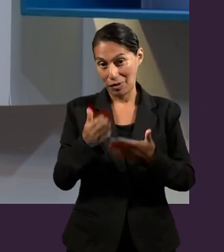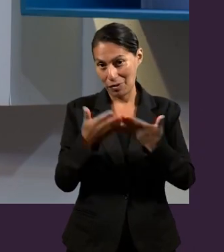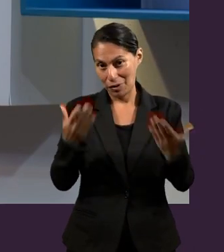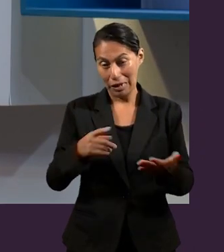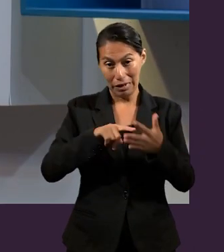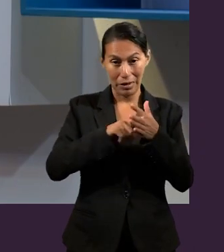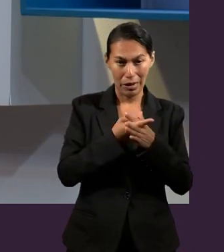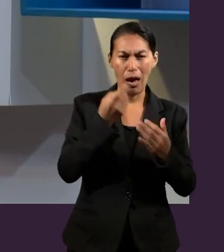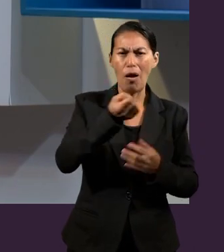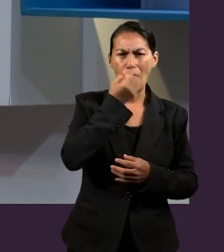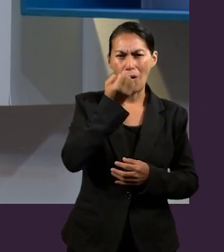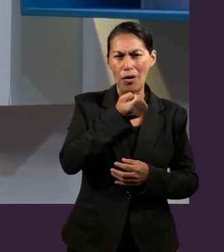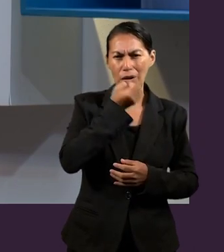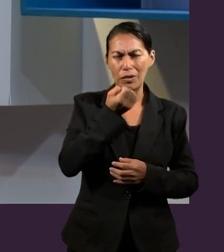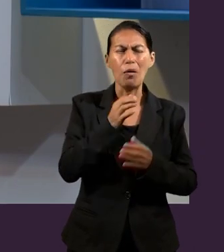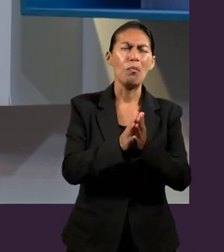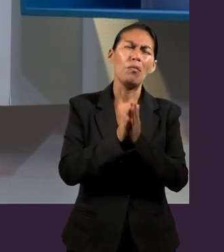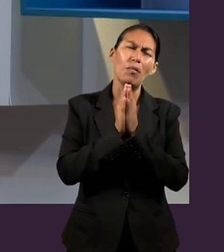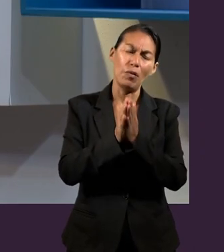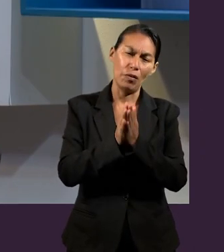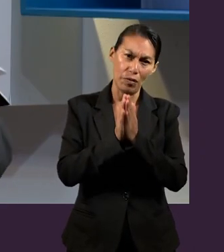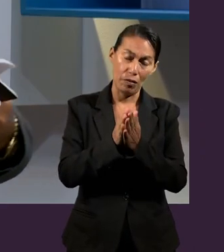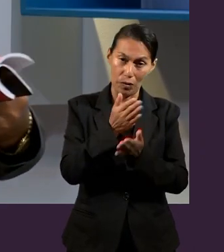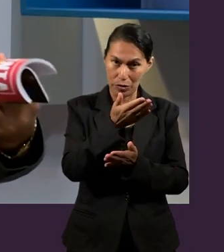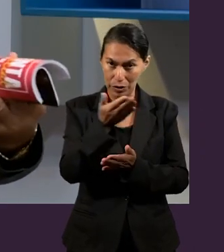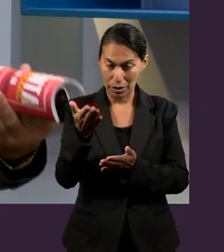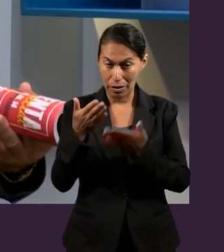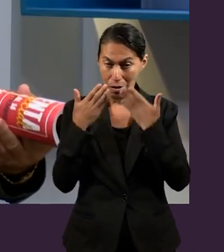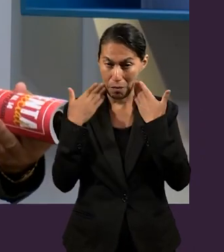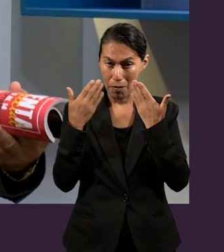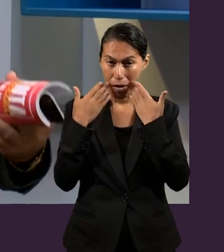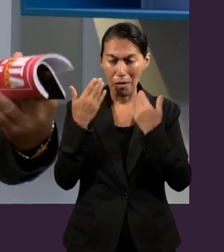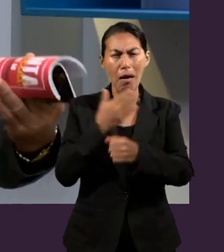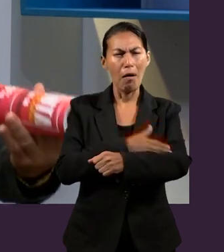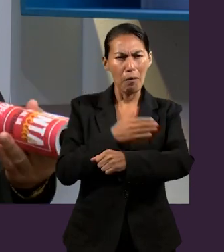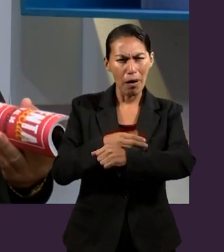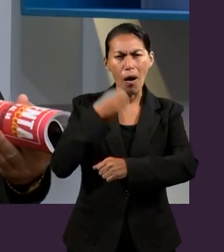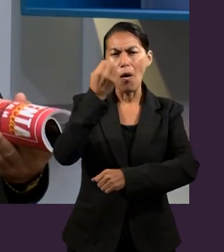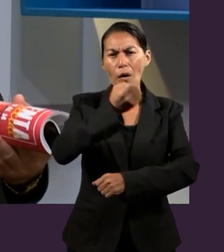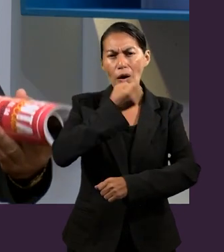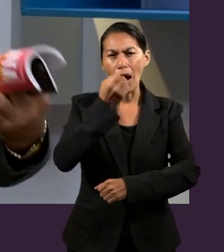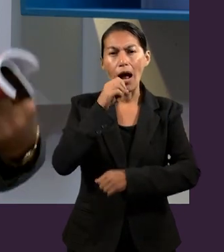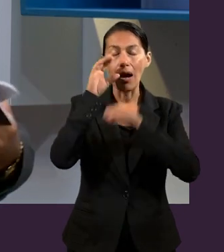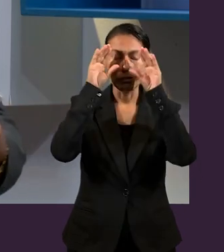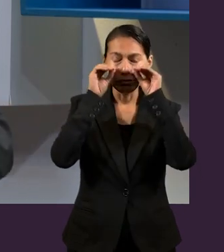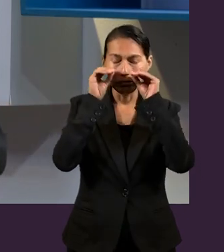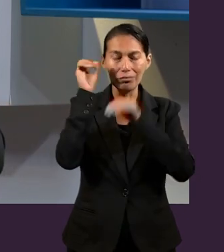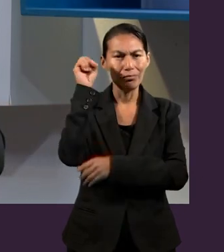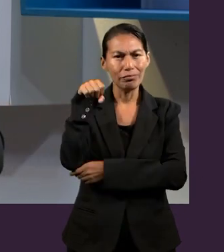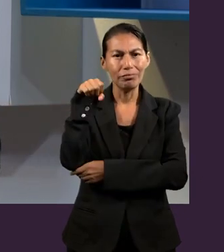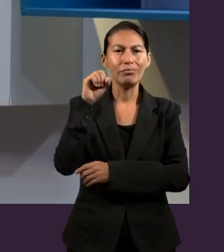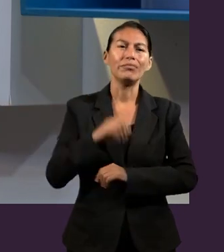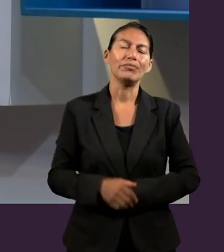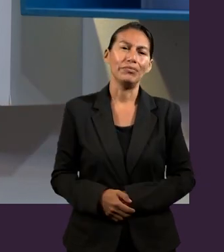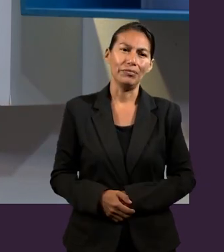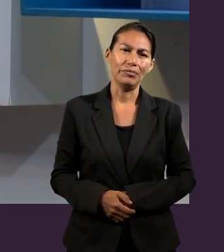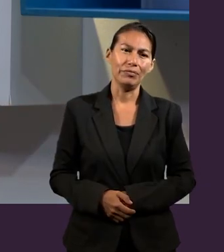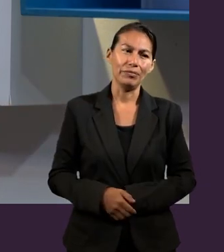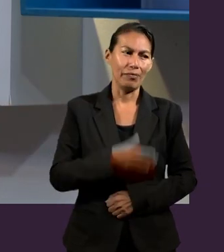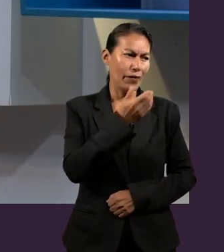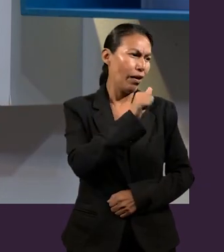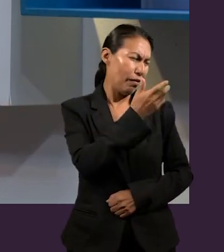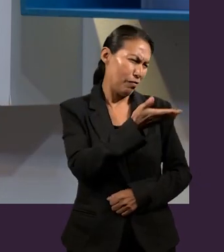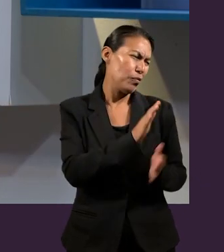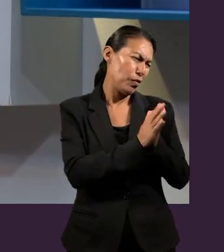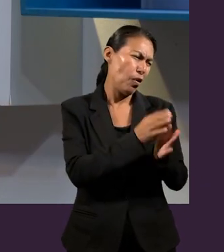Vamos a iniciar con una oración. Les vamos a pedir, si son tan amables, nos acompañen. Vamos a cerrar los ojos y